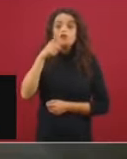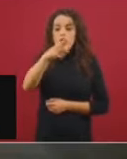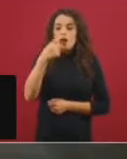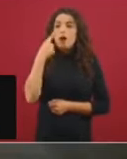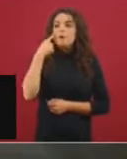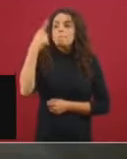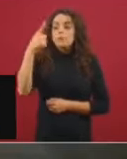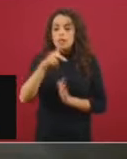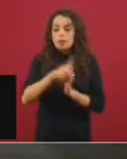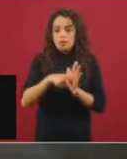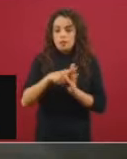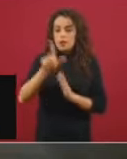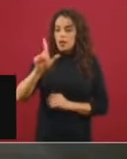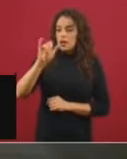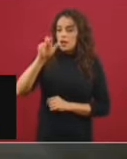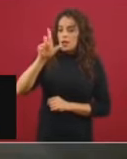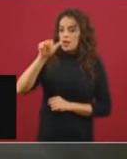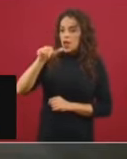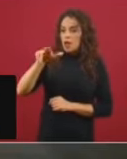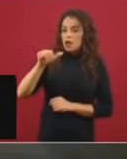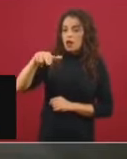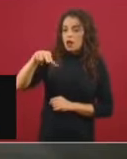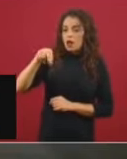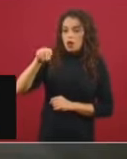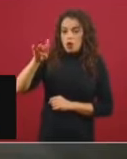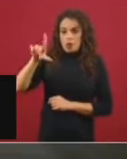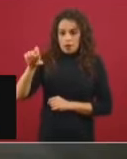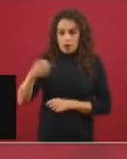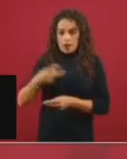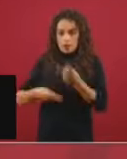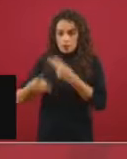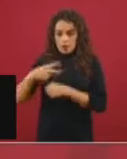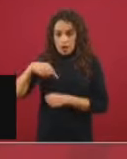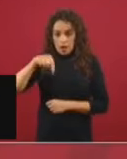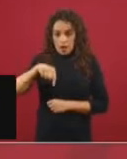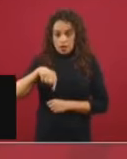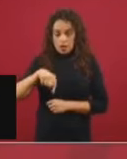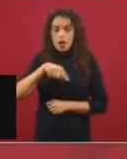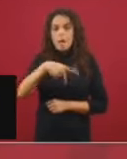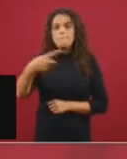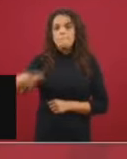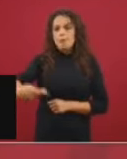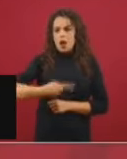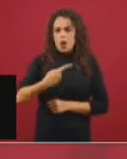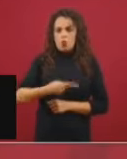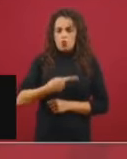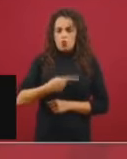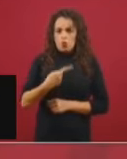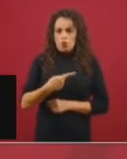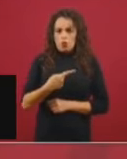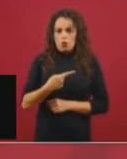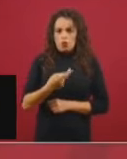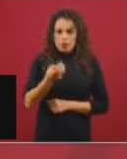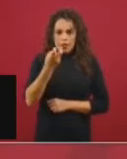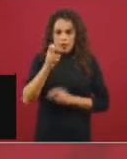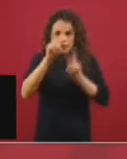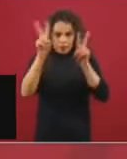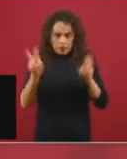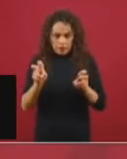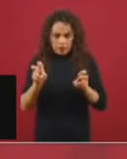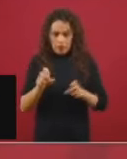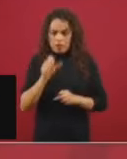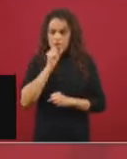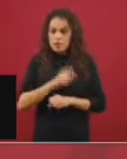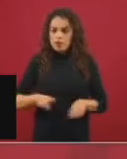Liliana Noble, de Pulso Saludable, aquí presente, comentó o preguntó sobre esto. También en el Pulso de la Salud,